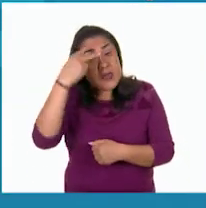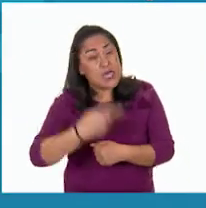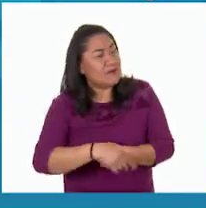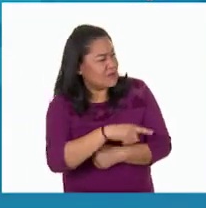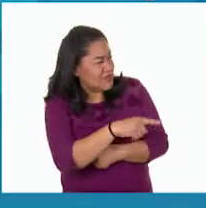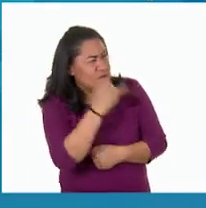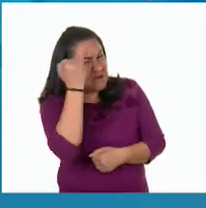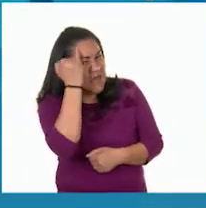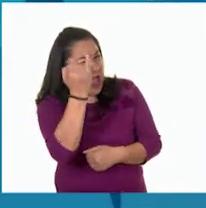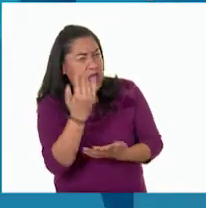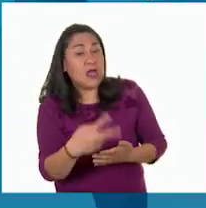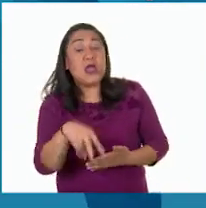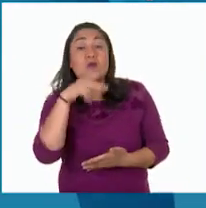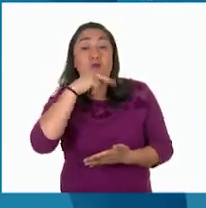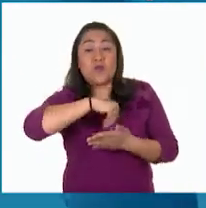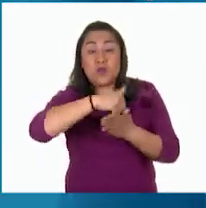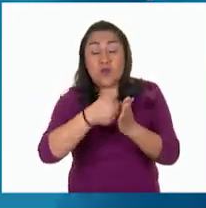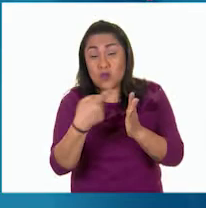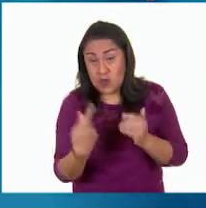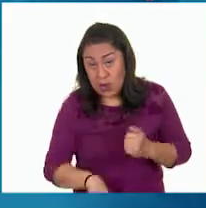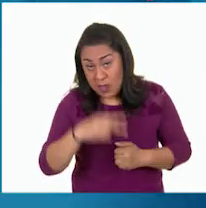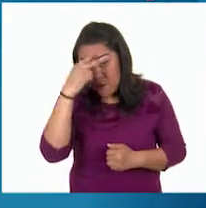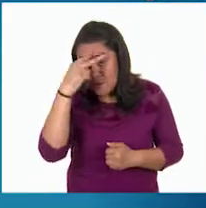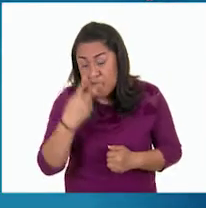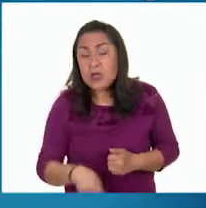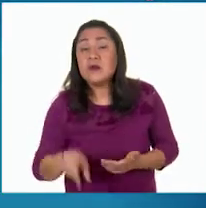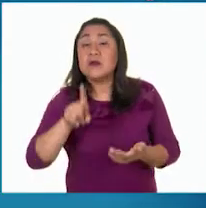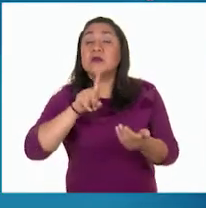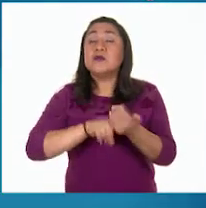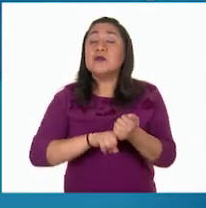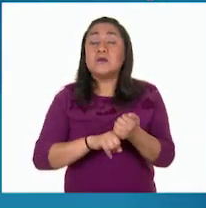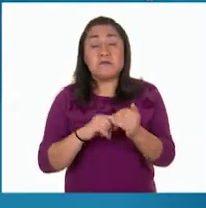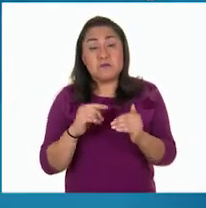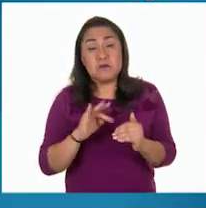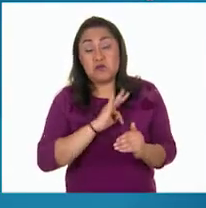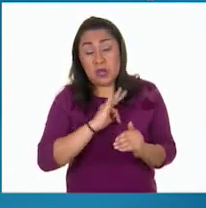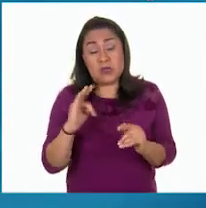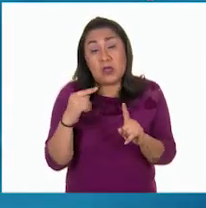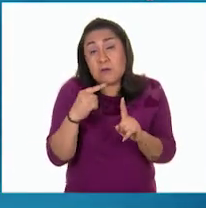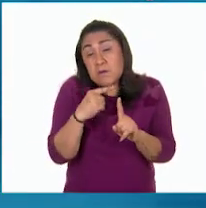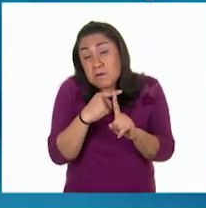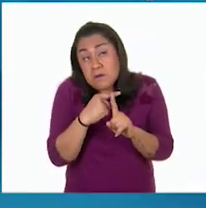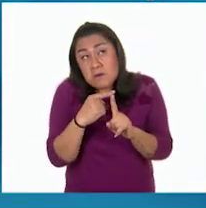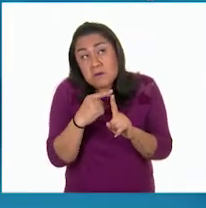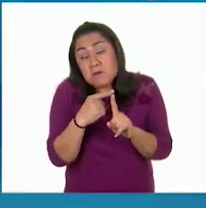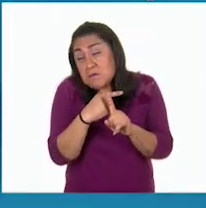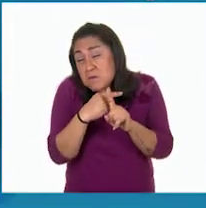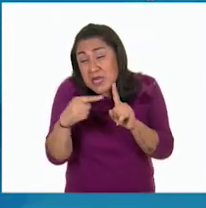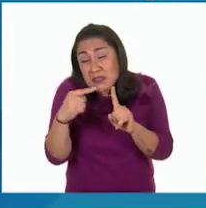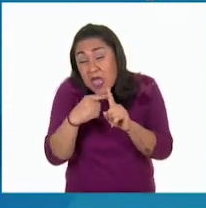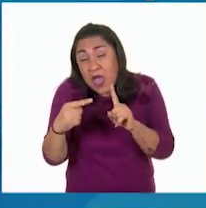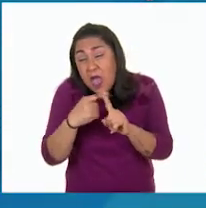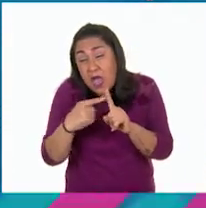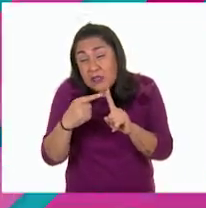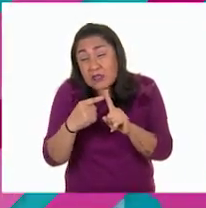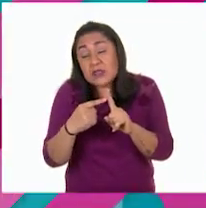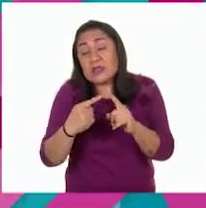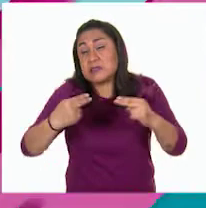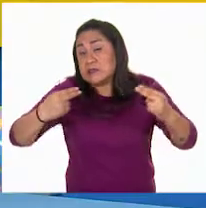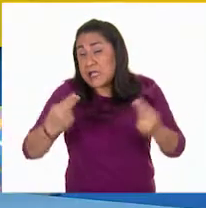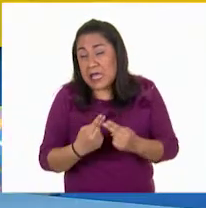Larisa, que los aguacates mexicanos cubren casi la mitad de la demanda a nivel mundial.